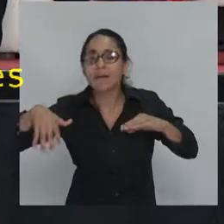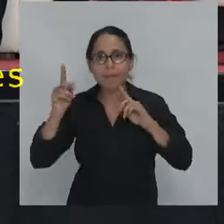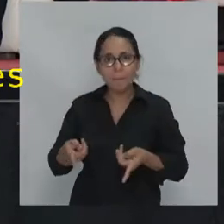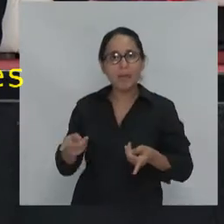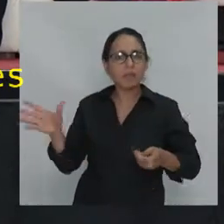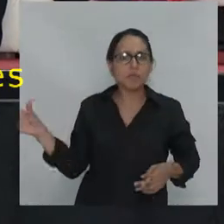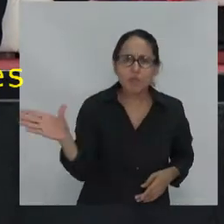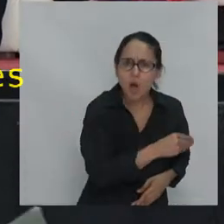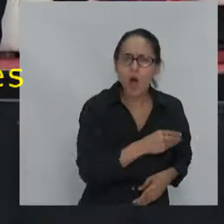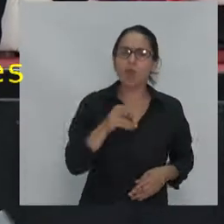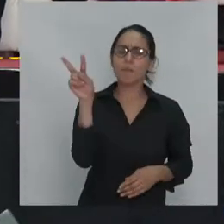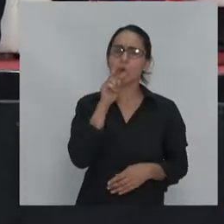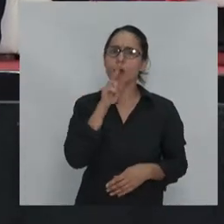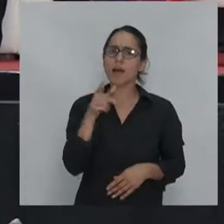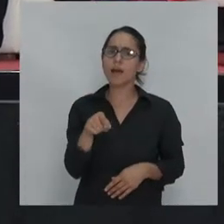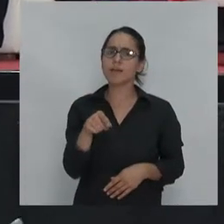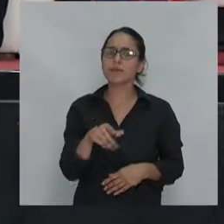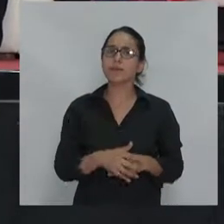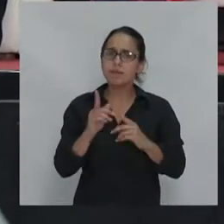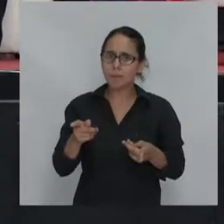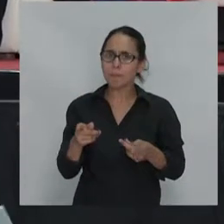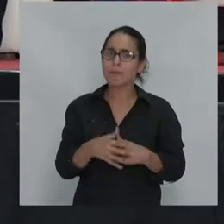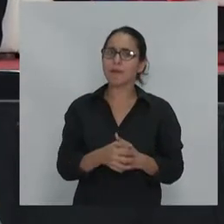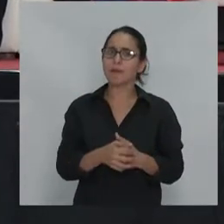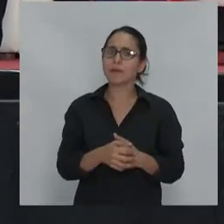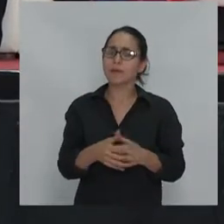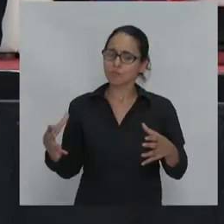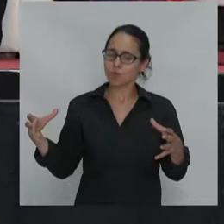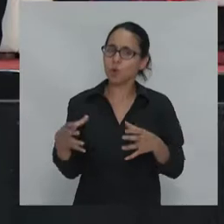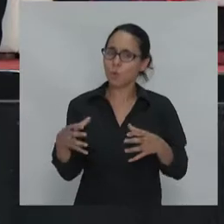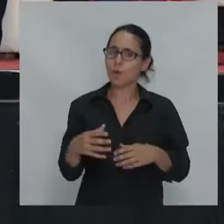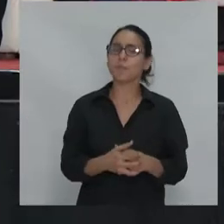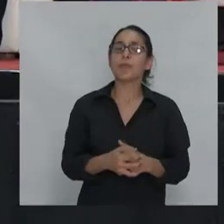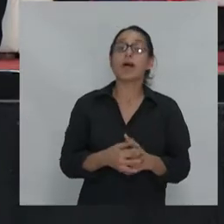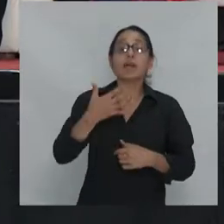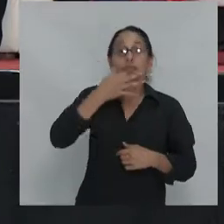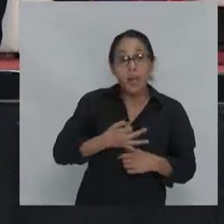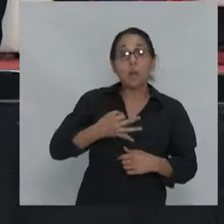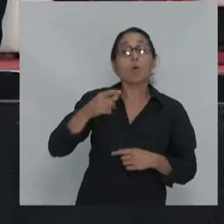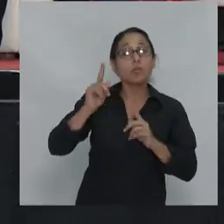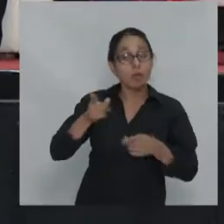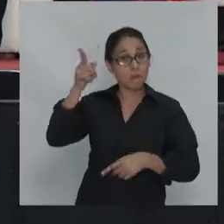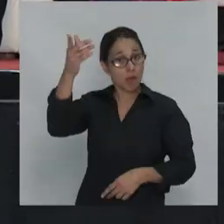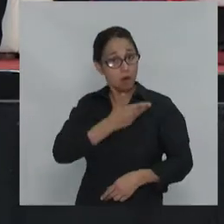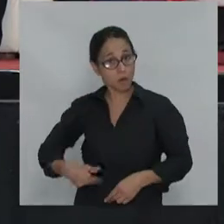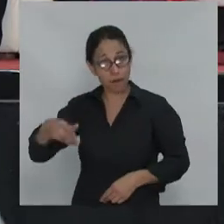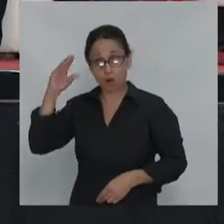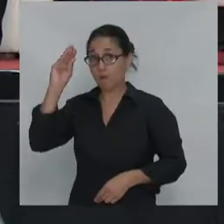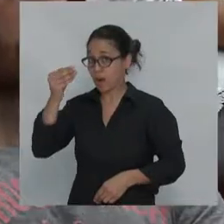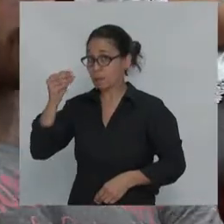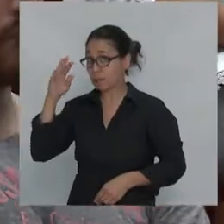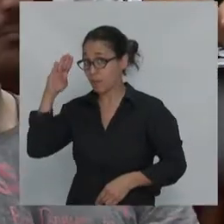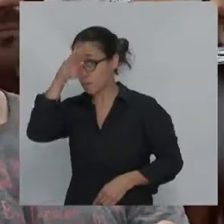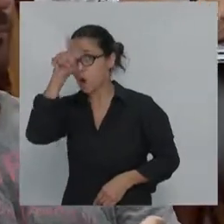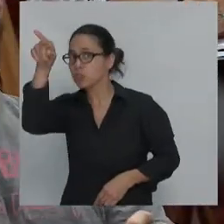probablemente el régimen bolsonario va a abrir nuevos espacios de